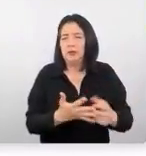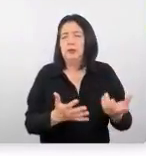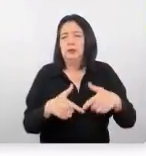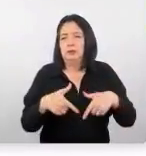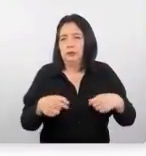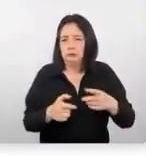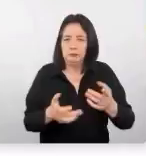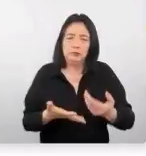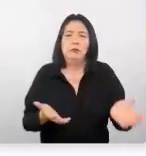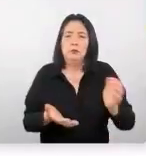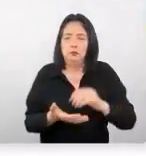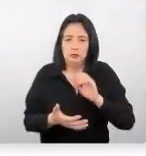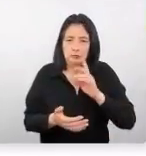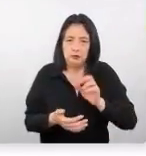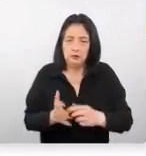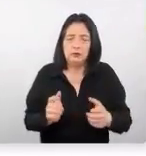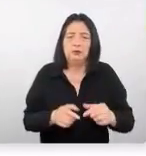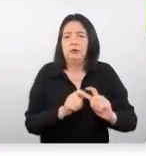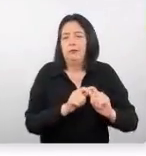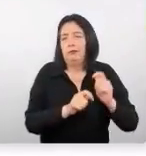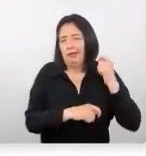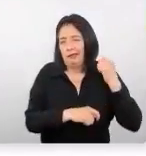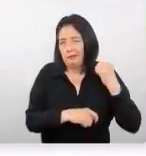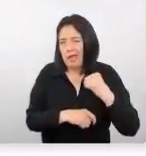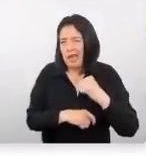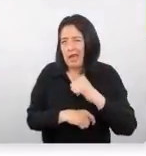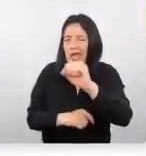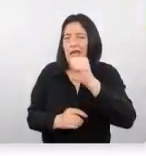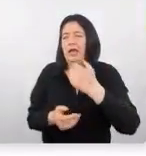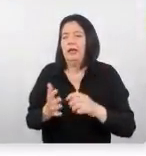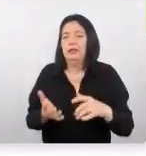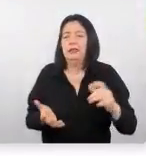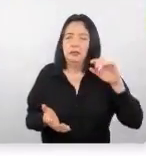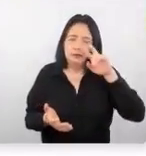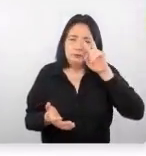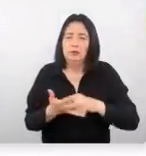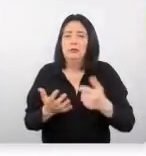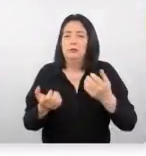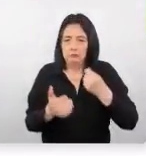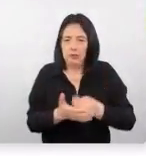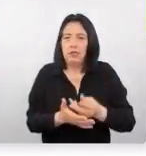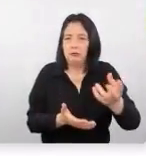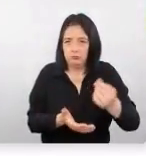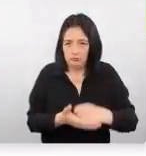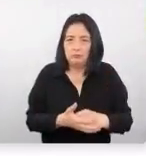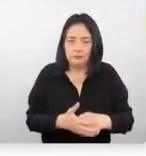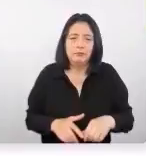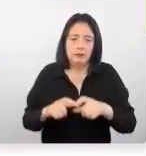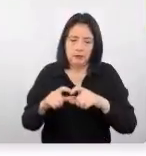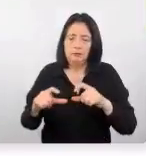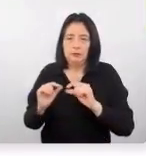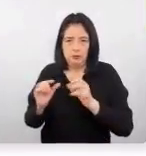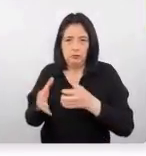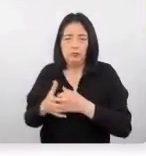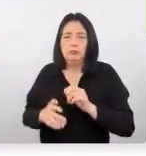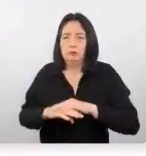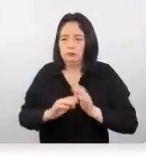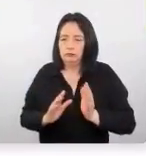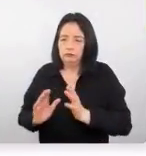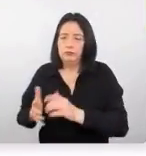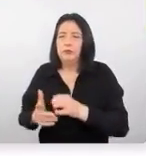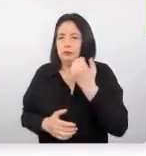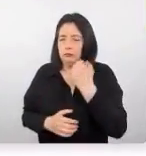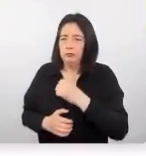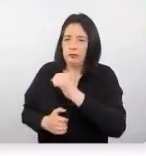nuevamente que al ser un destino de larga distancia Perú van a comprar su paquete turístico para poder organizar su viaje